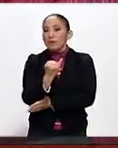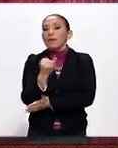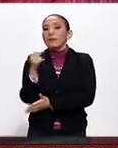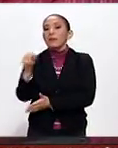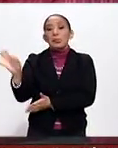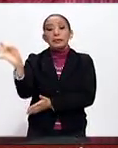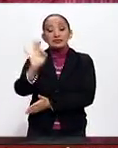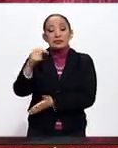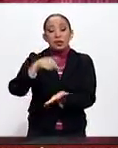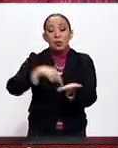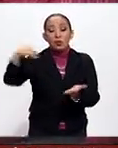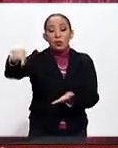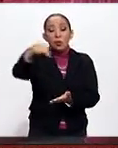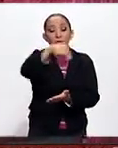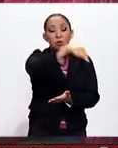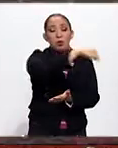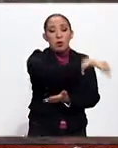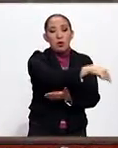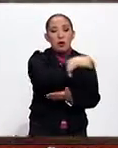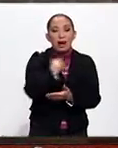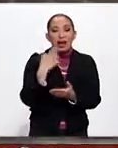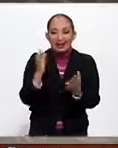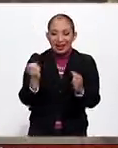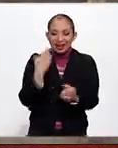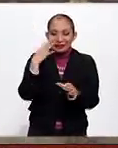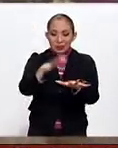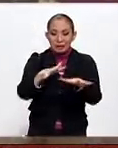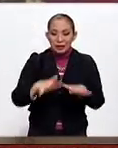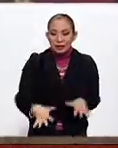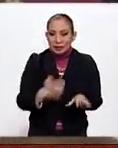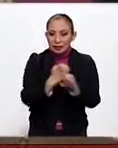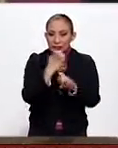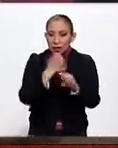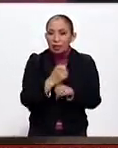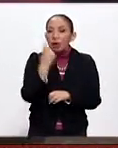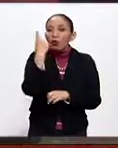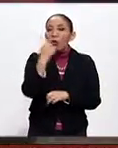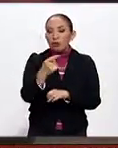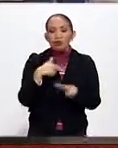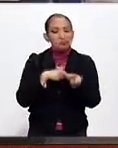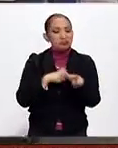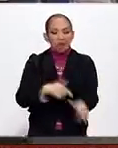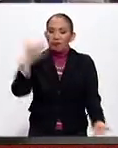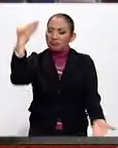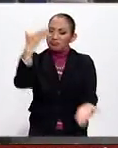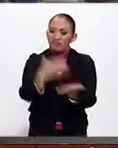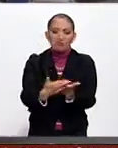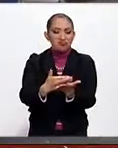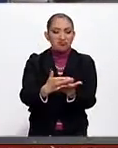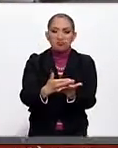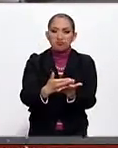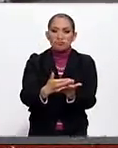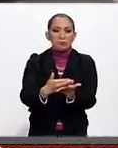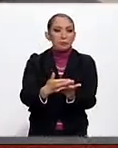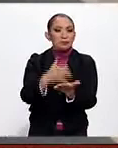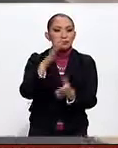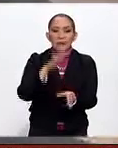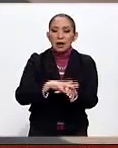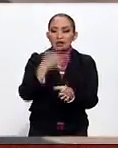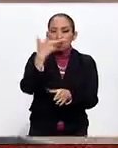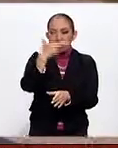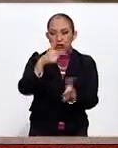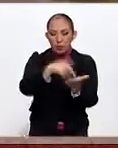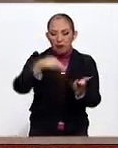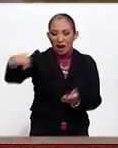ciertos puntos en sus resolutivos de la asamblea estatal, entre ellos que se mantiene el bloqueo en los más de ocho